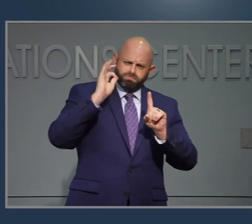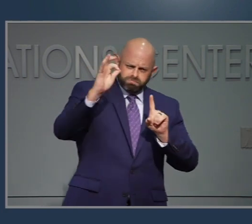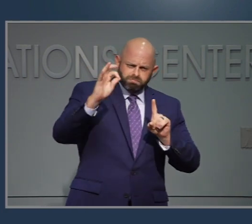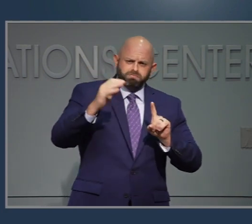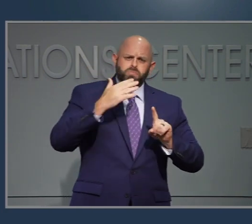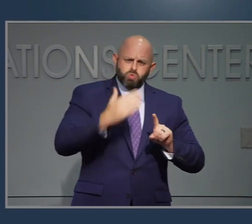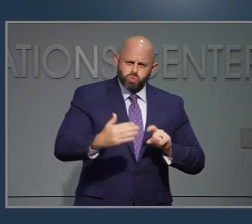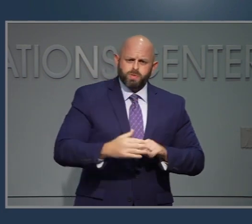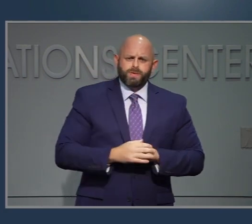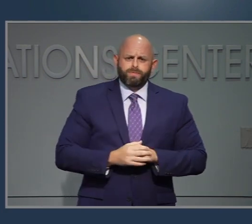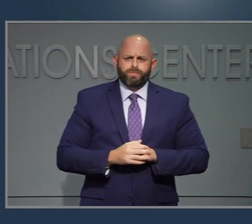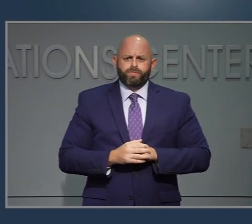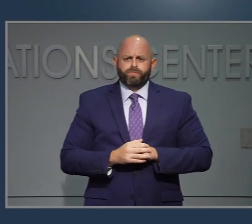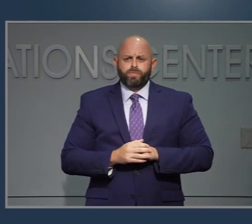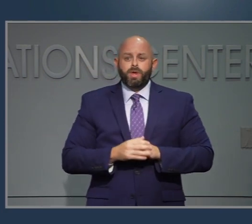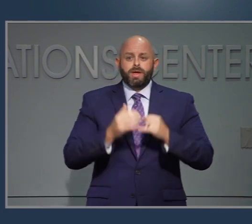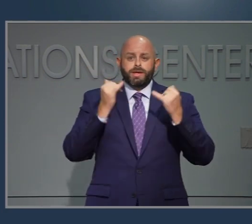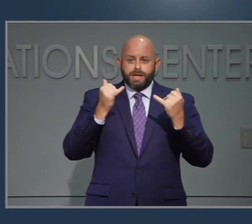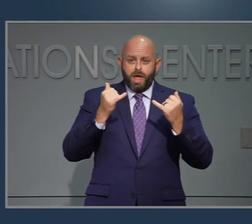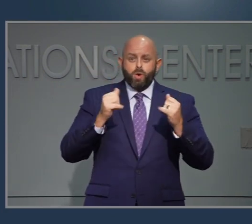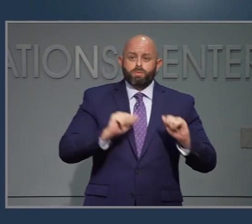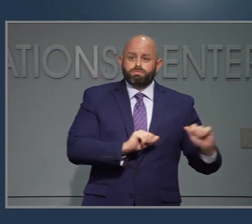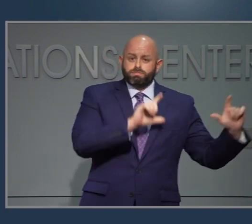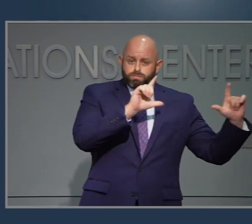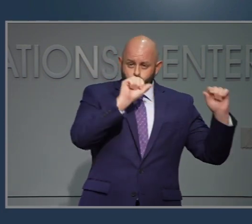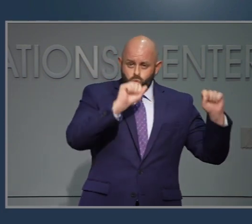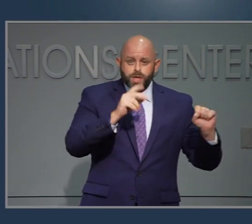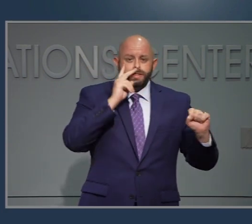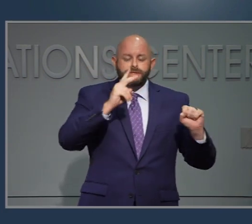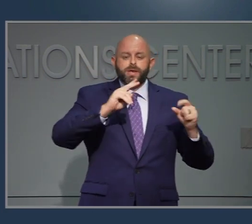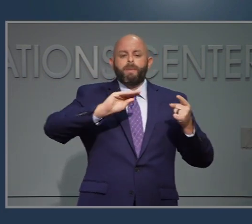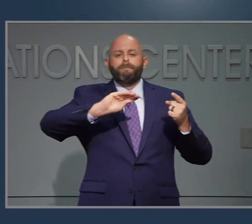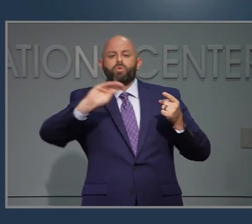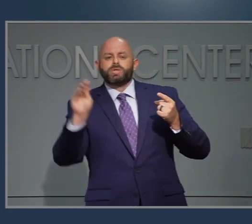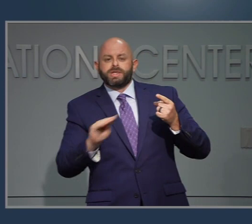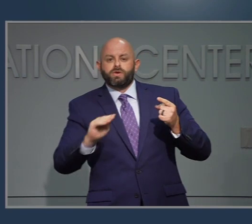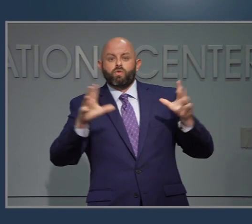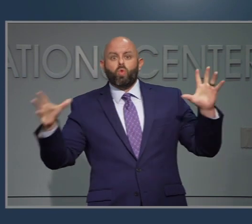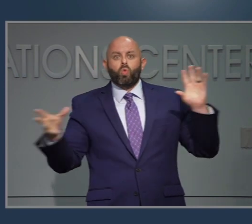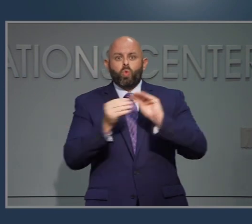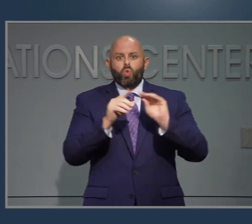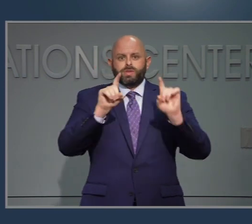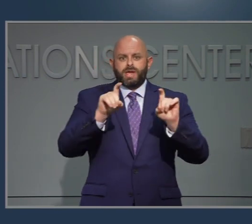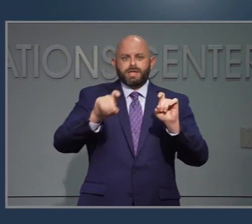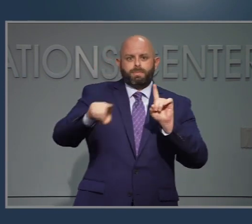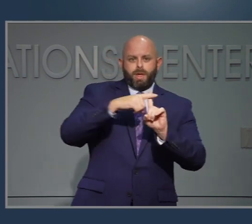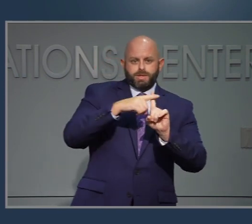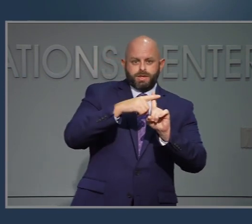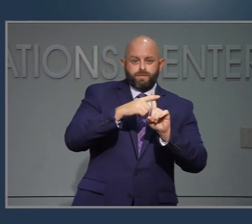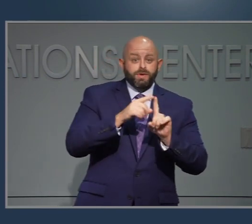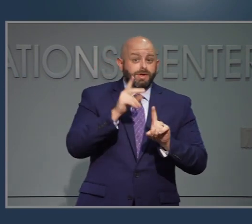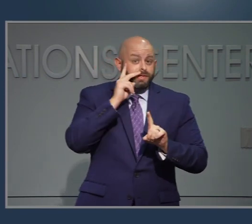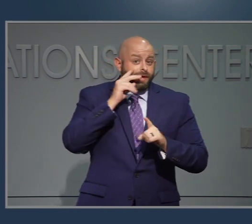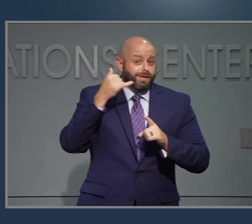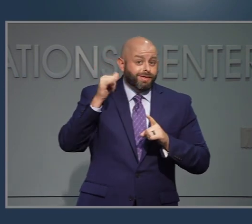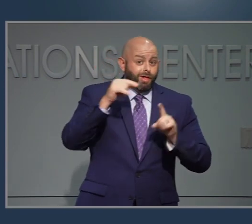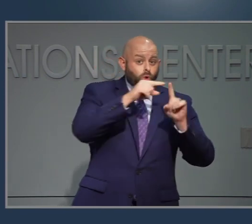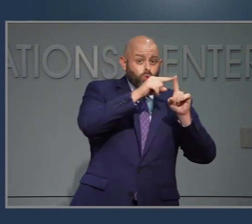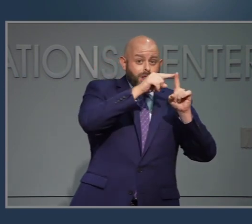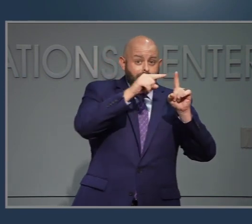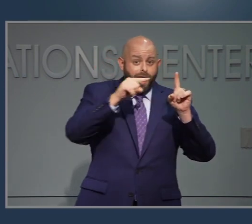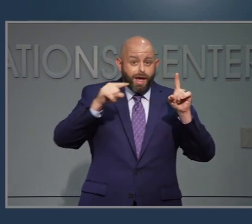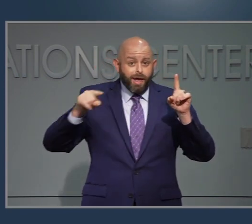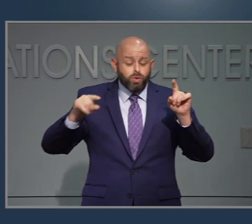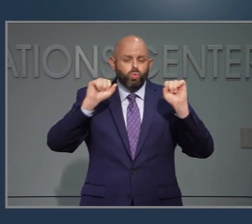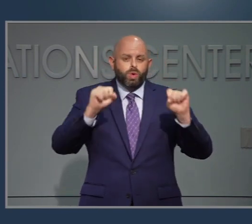señal. Ahora vemos el porcentaje de pruebas que resultan positivas. Viendo la línea amarilla, pueden ver que